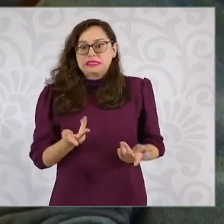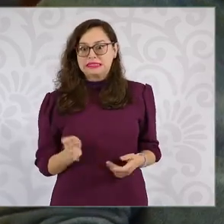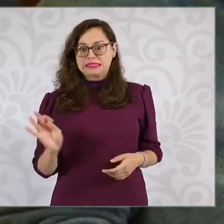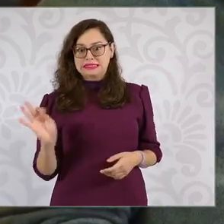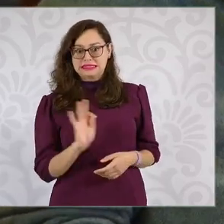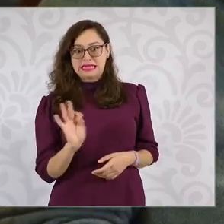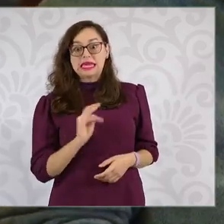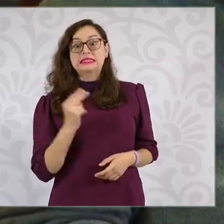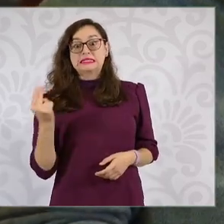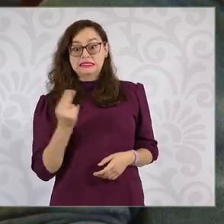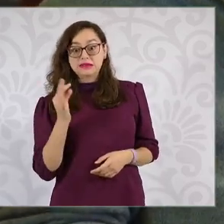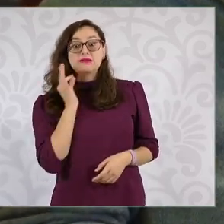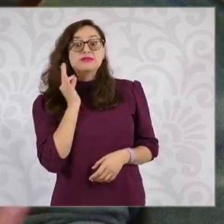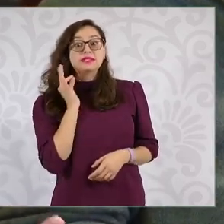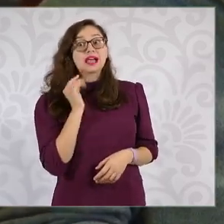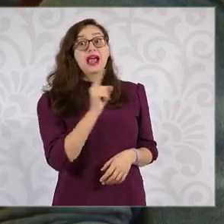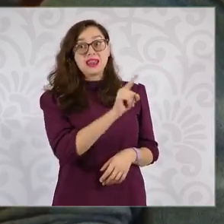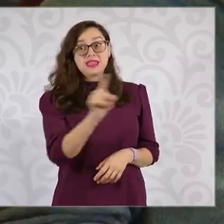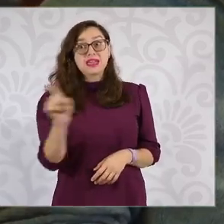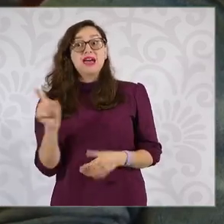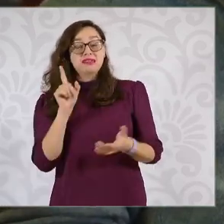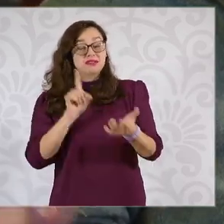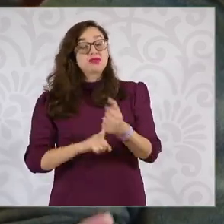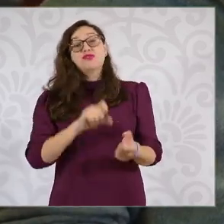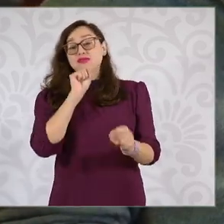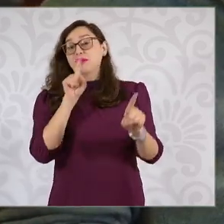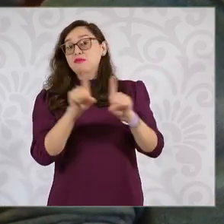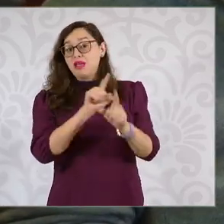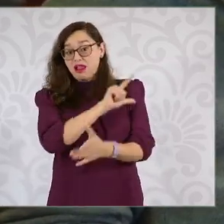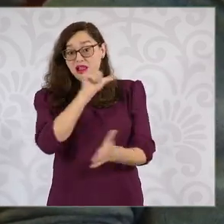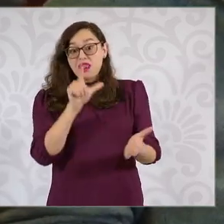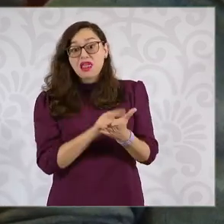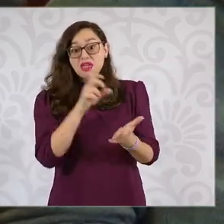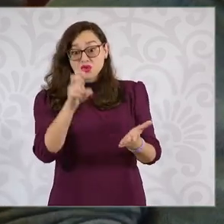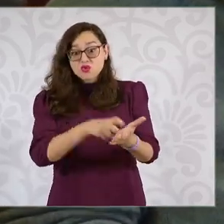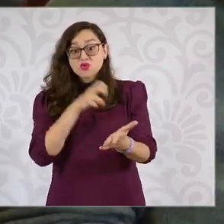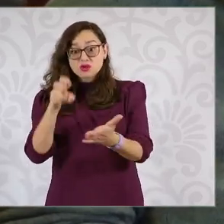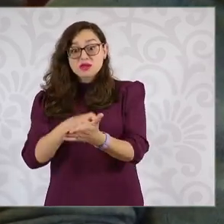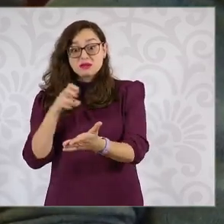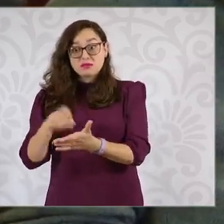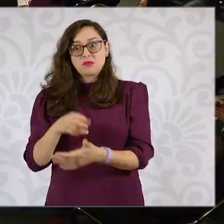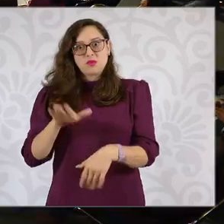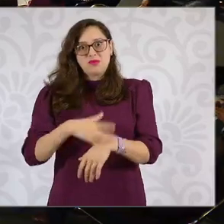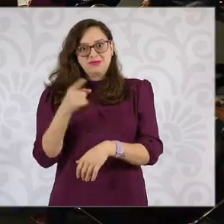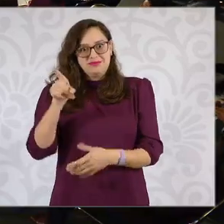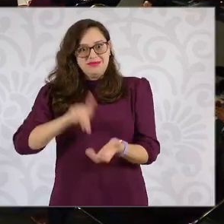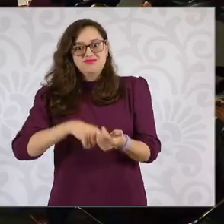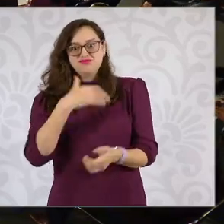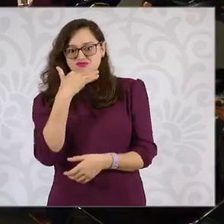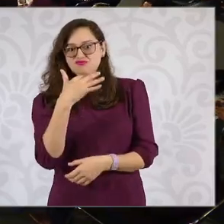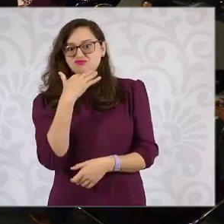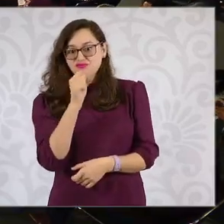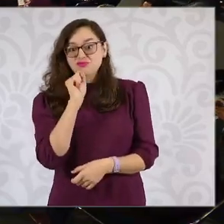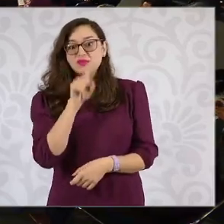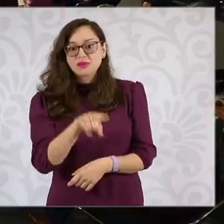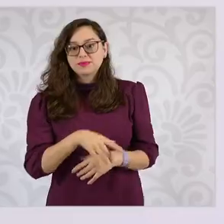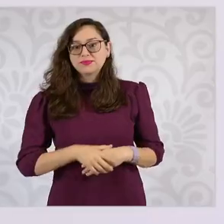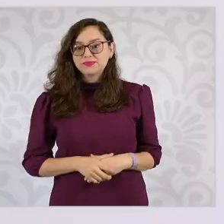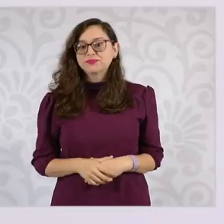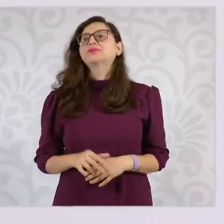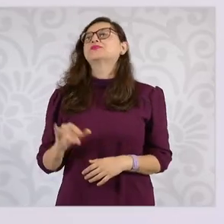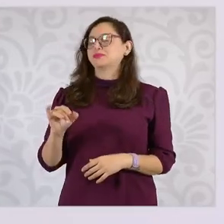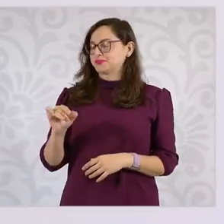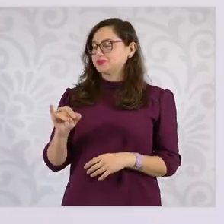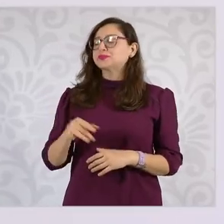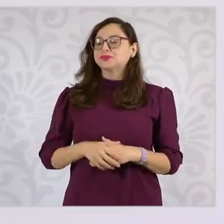reforma a las fiscalías para evitar la corrupción, para evitar que se repita una situación así? Vamos por el Poder Judicial